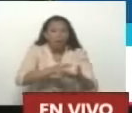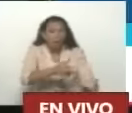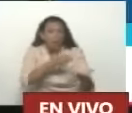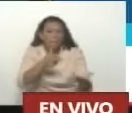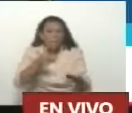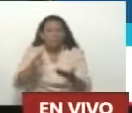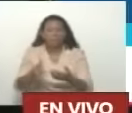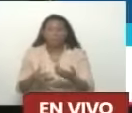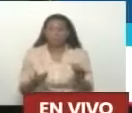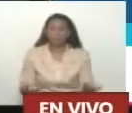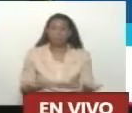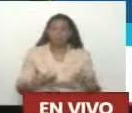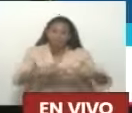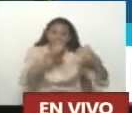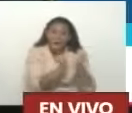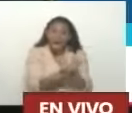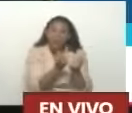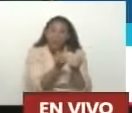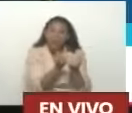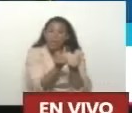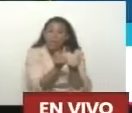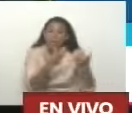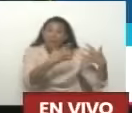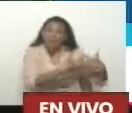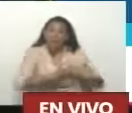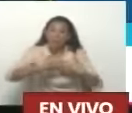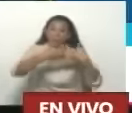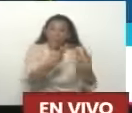¿Por qué? Porque la guerra Es el gran negocio Del imperio